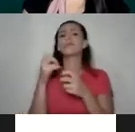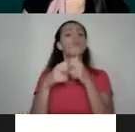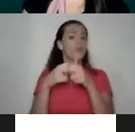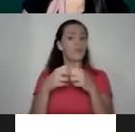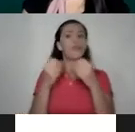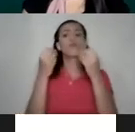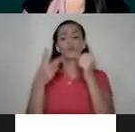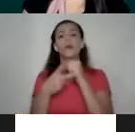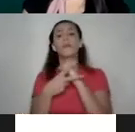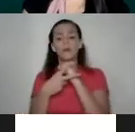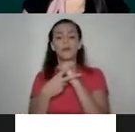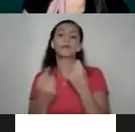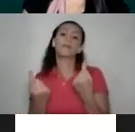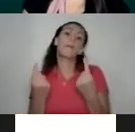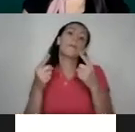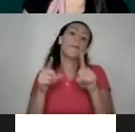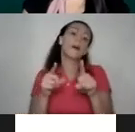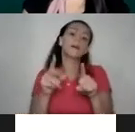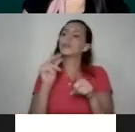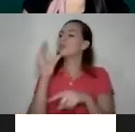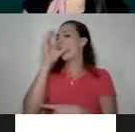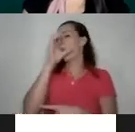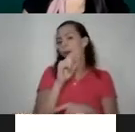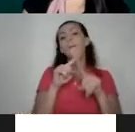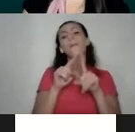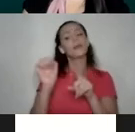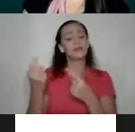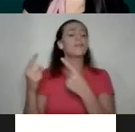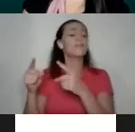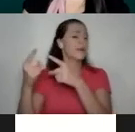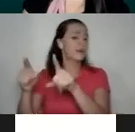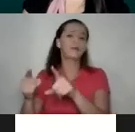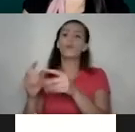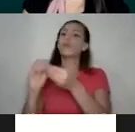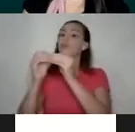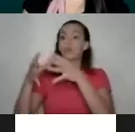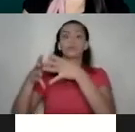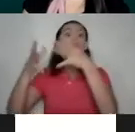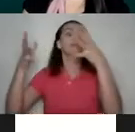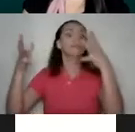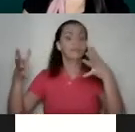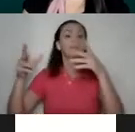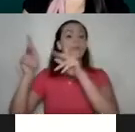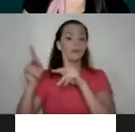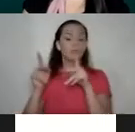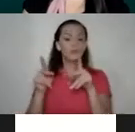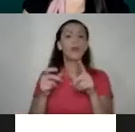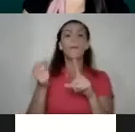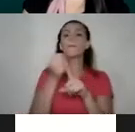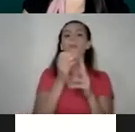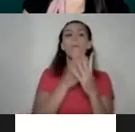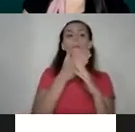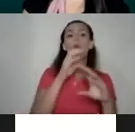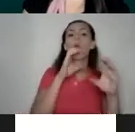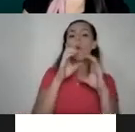veces pasa invisibilizado, pero que sucede y sucede en un número bastante alto. La violencia en medios de comunicación,